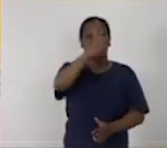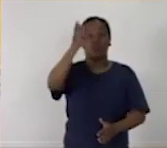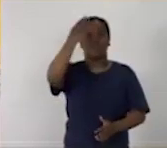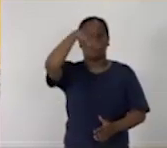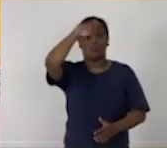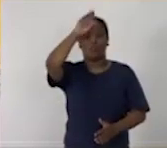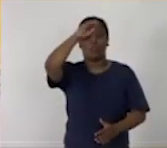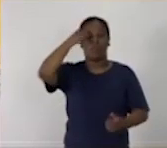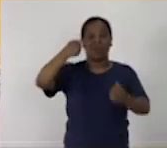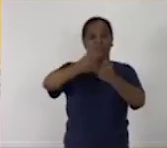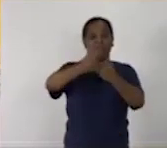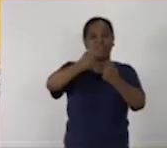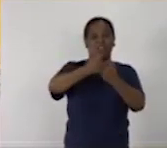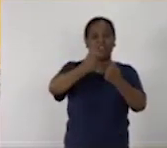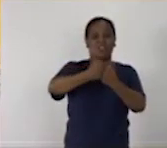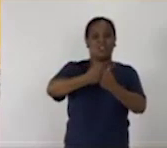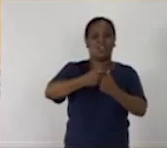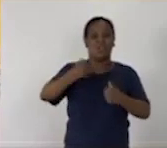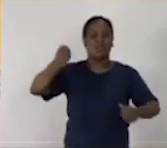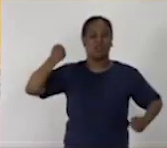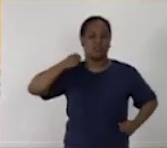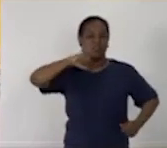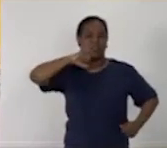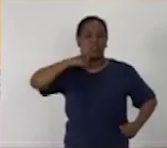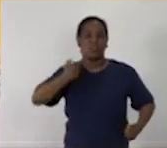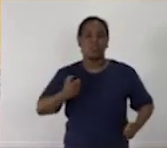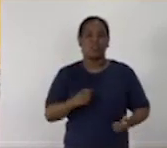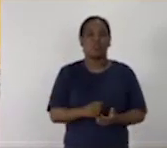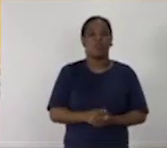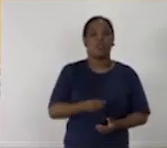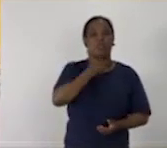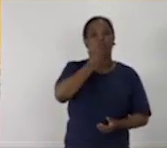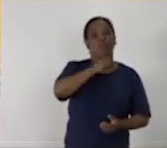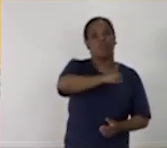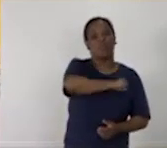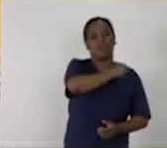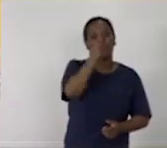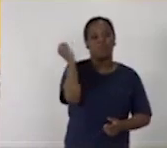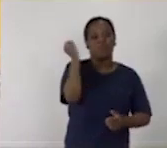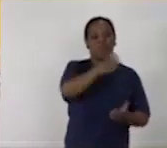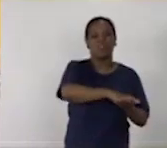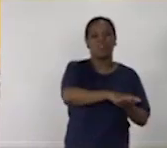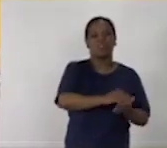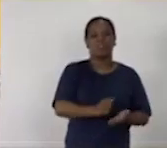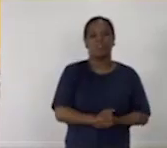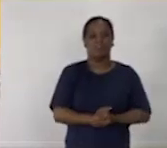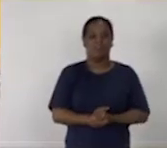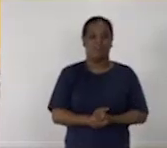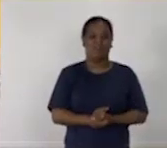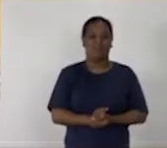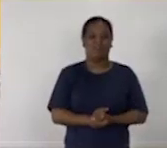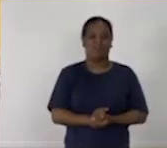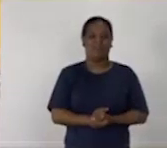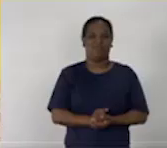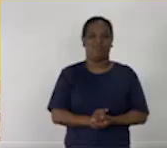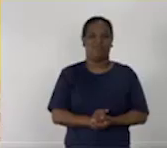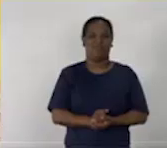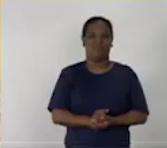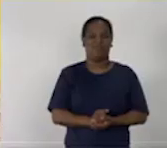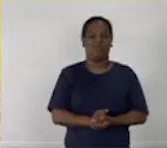cubanos enfrentaron a los mercenarios y pudieron vencerlos. Hay que ser muy valientes para eso, ¿verdad?